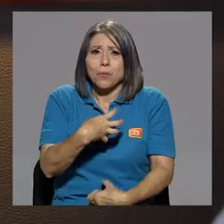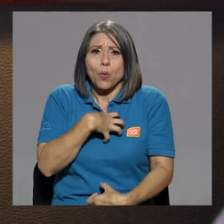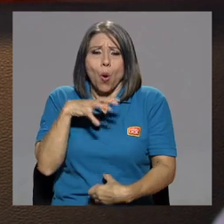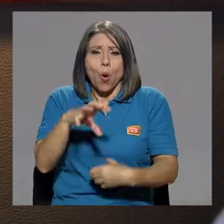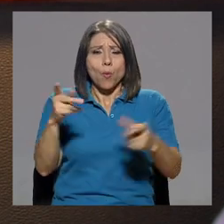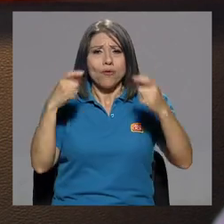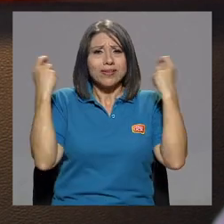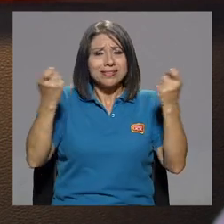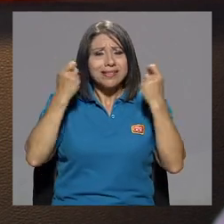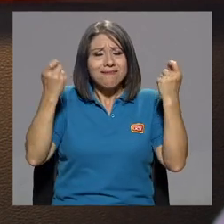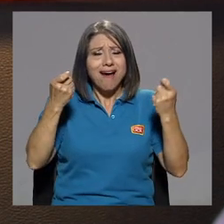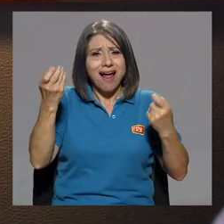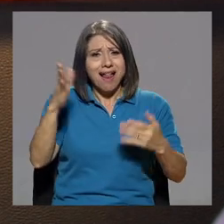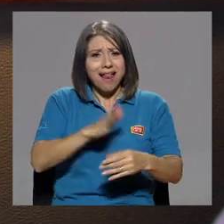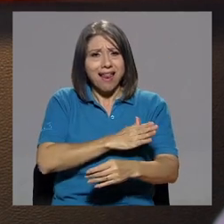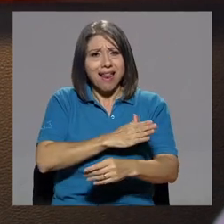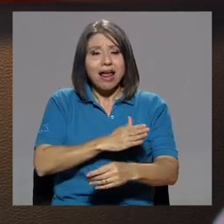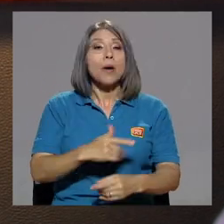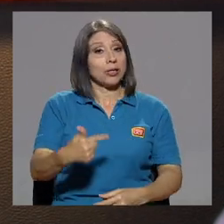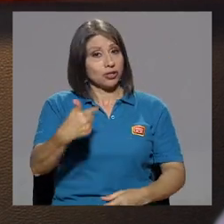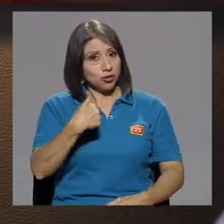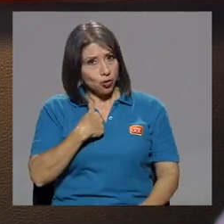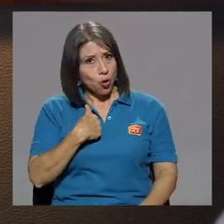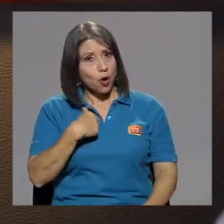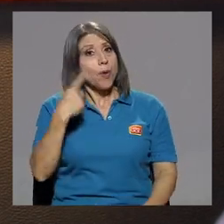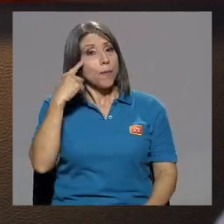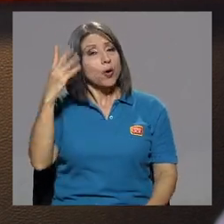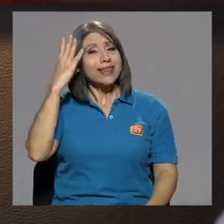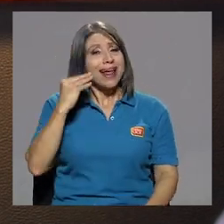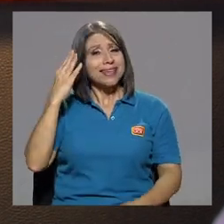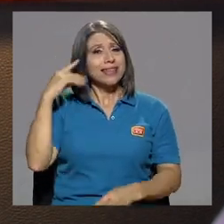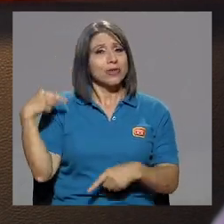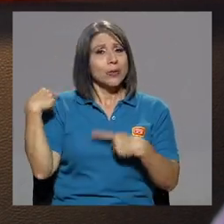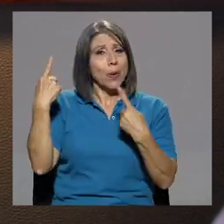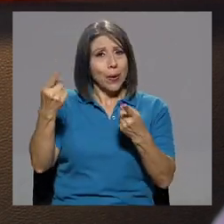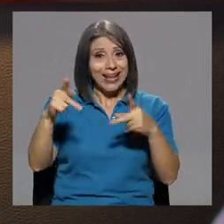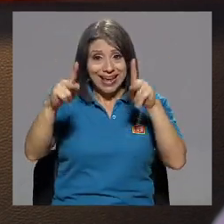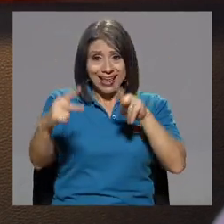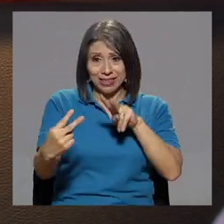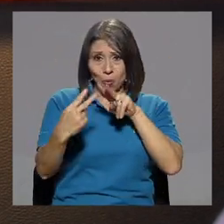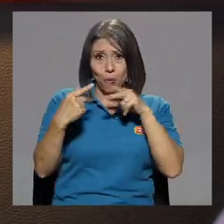Yo, por la trayectoria y porque he sido conocida y todo,